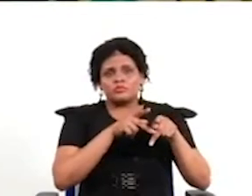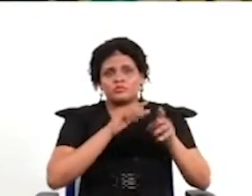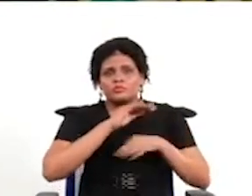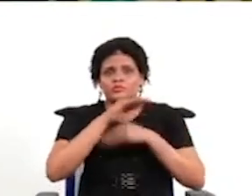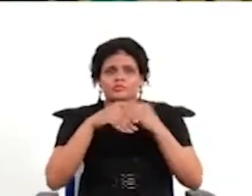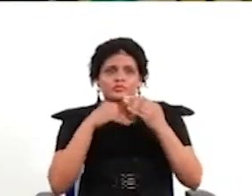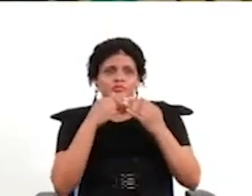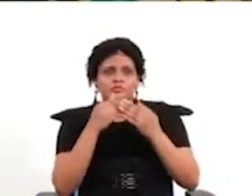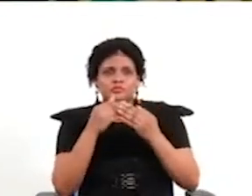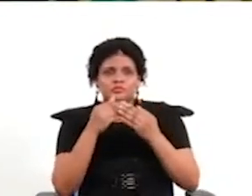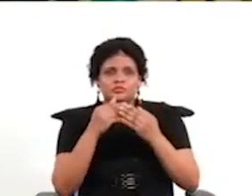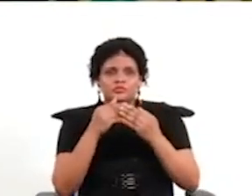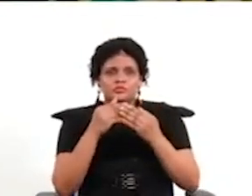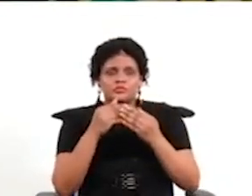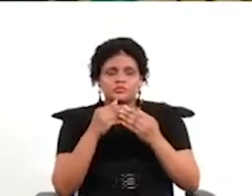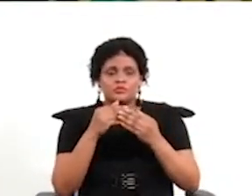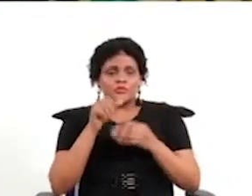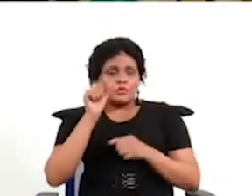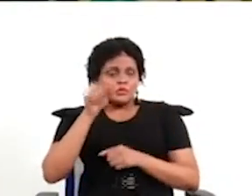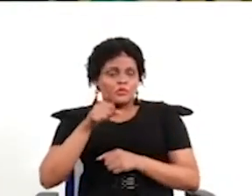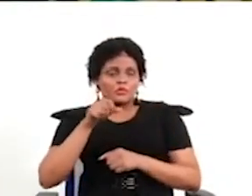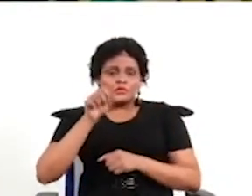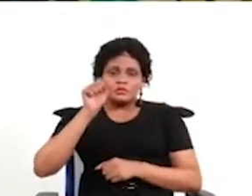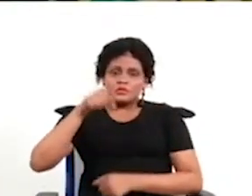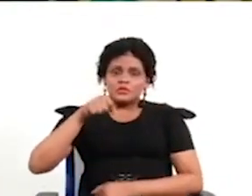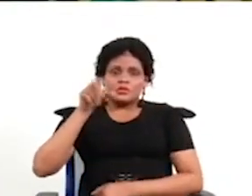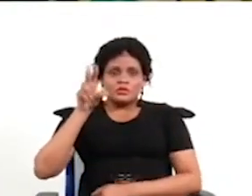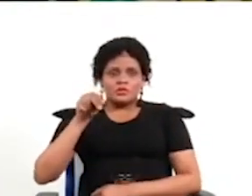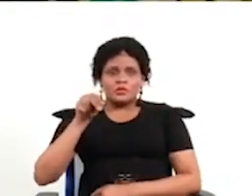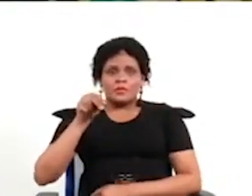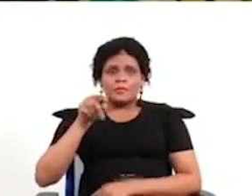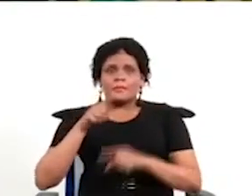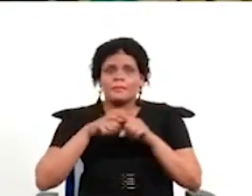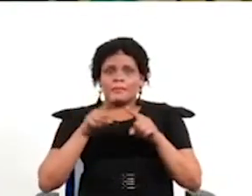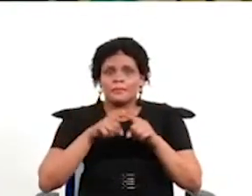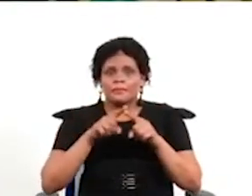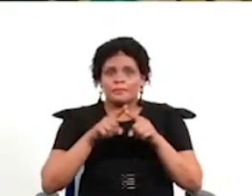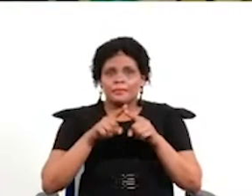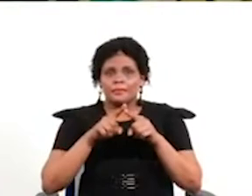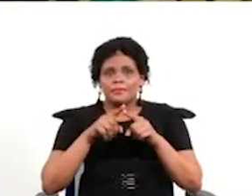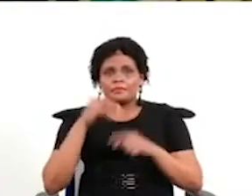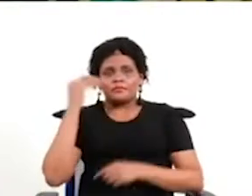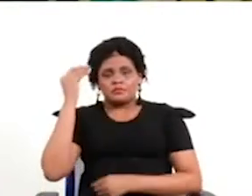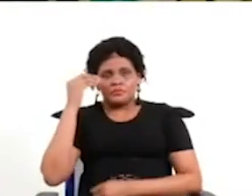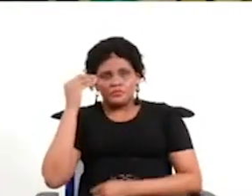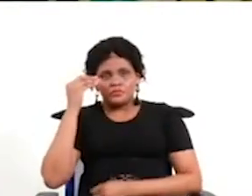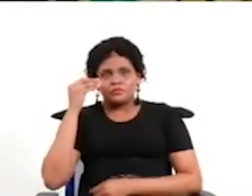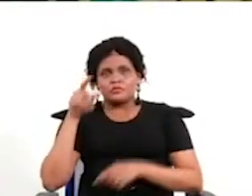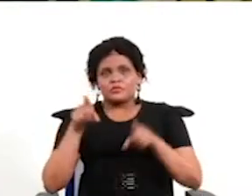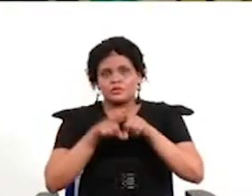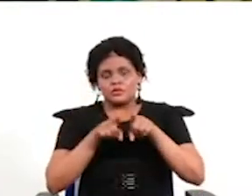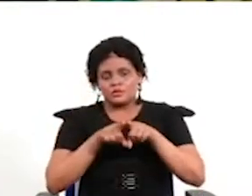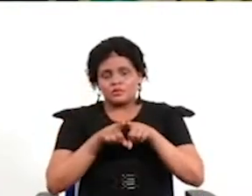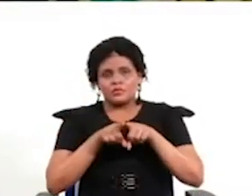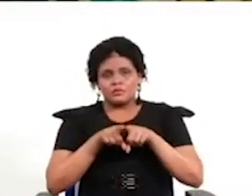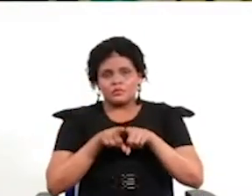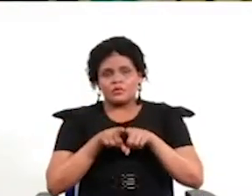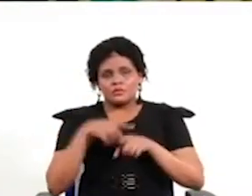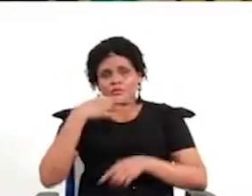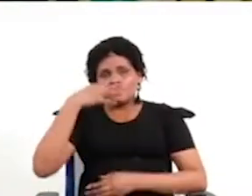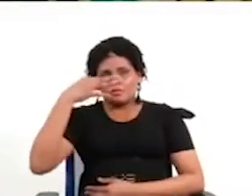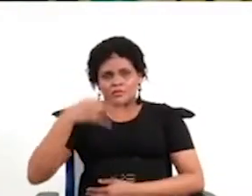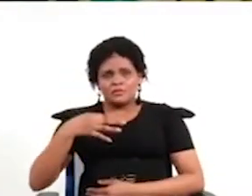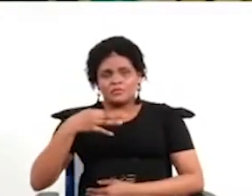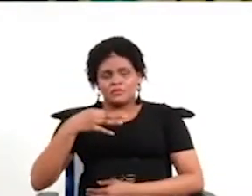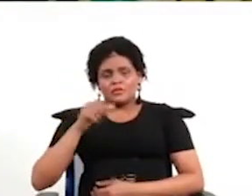las cosas y la otra mitad sí a cuál de las dos le doy prioridad entonces creo que un referendo bien hecho tiene que tener también una claridad en qué decisión